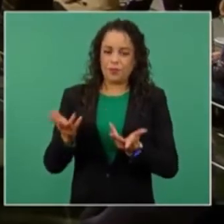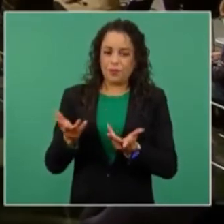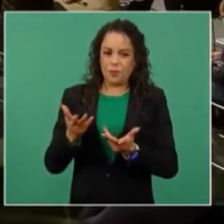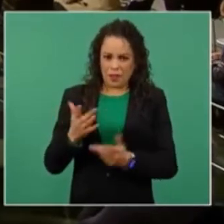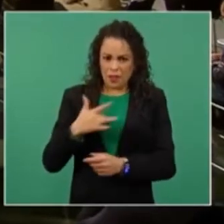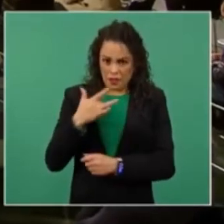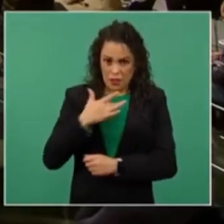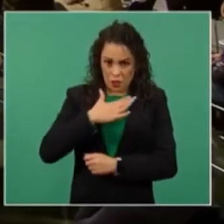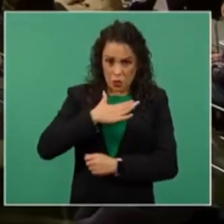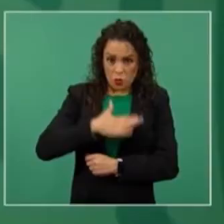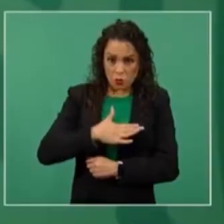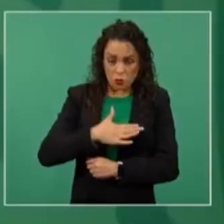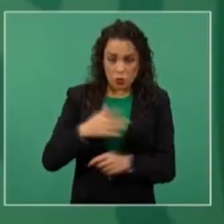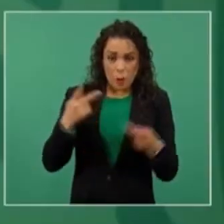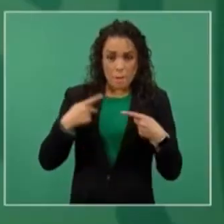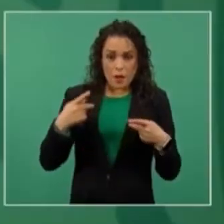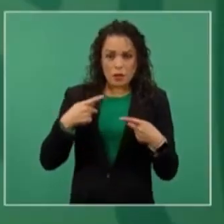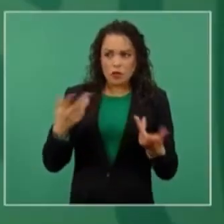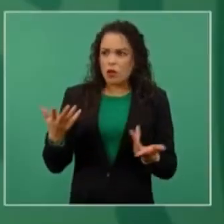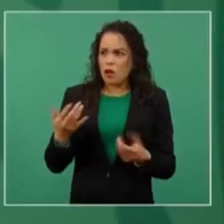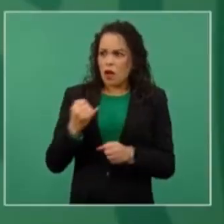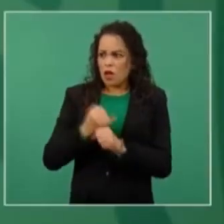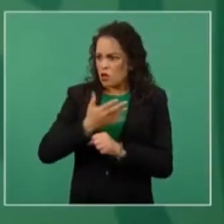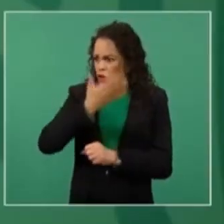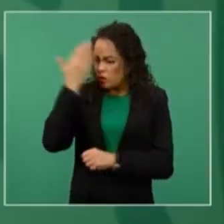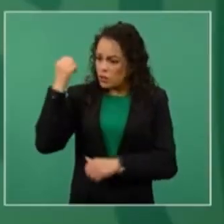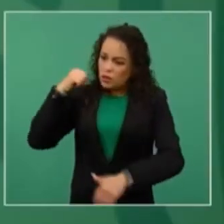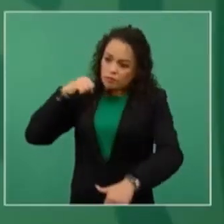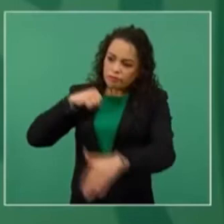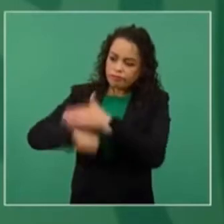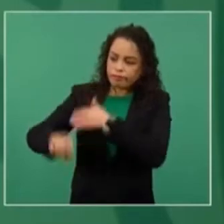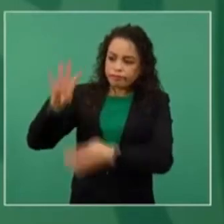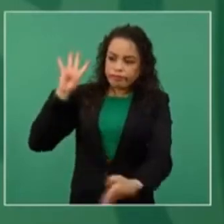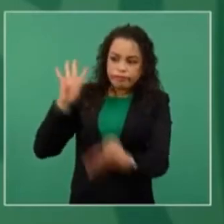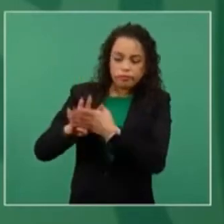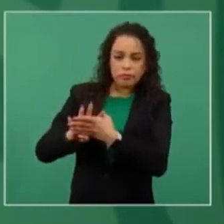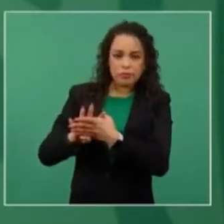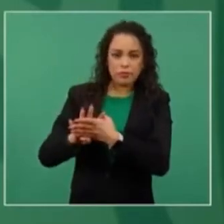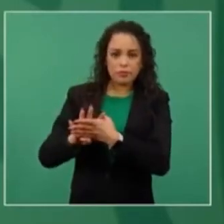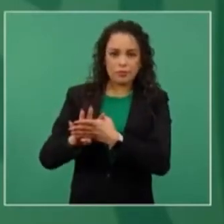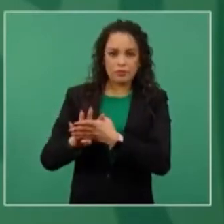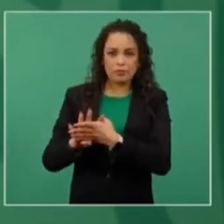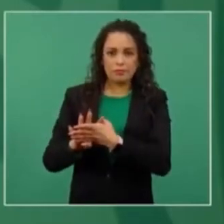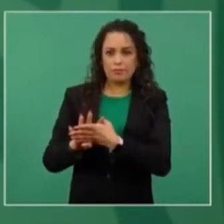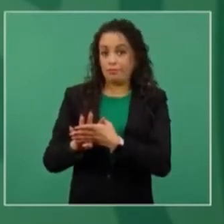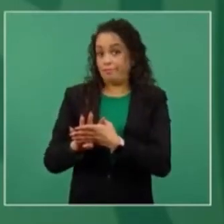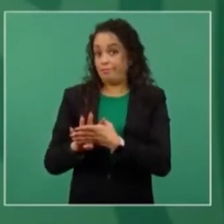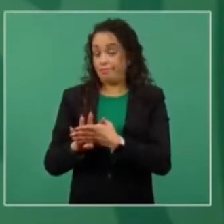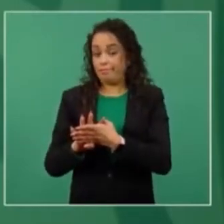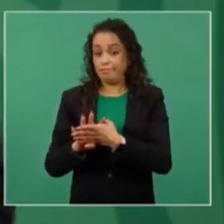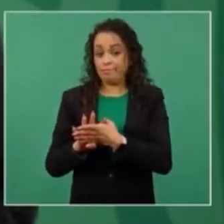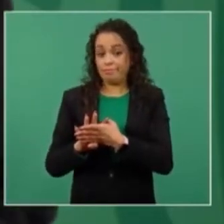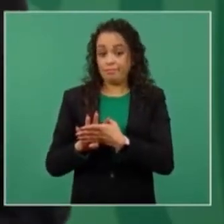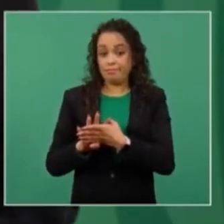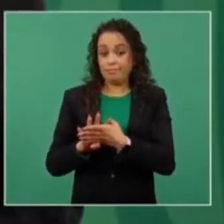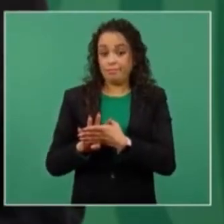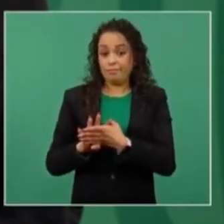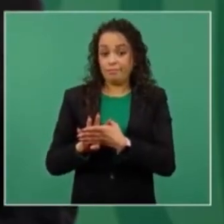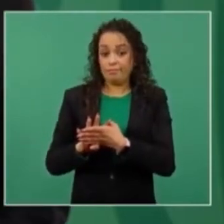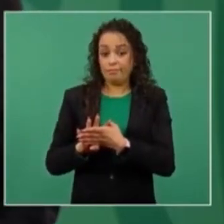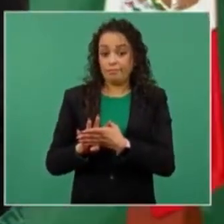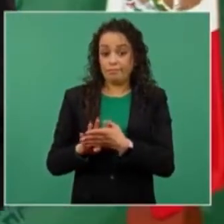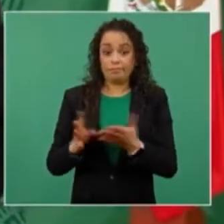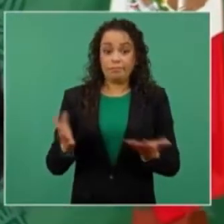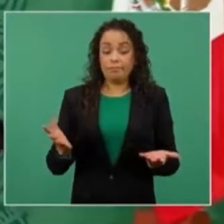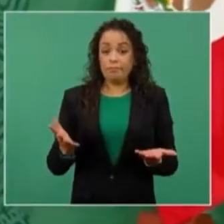inocentes, lo que sólo vaya a la cárcel el que no tiene para